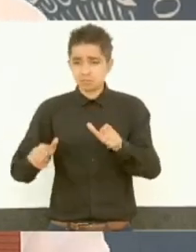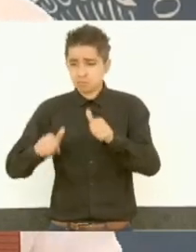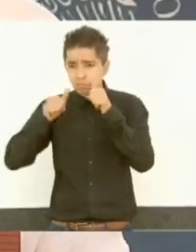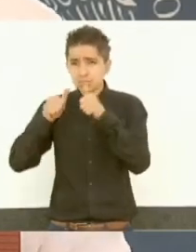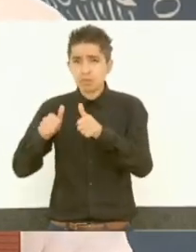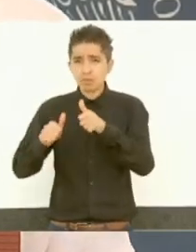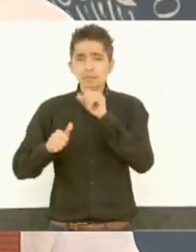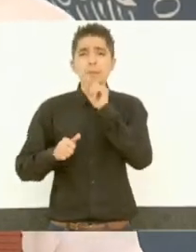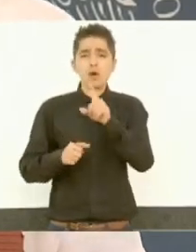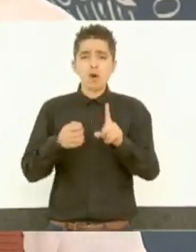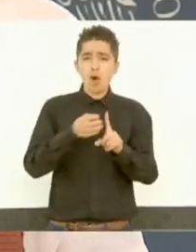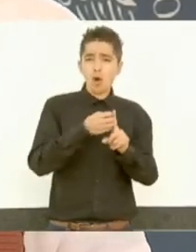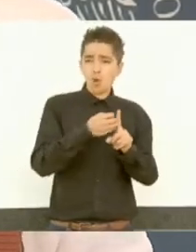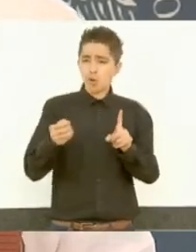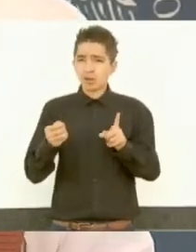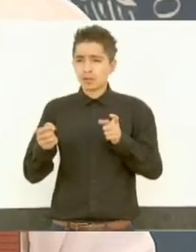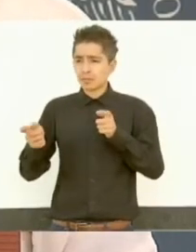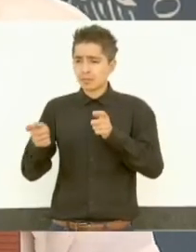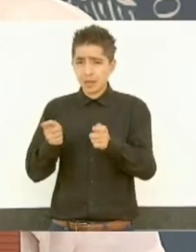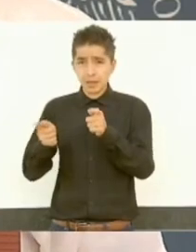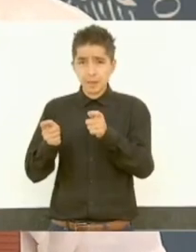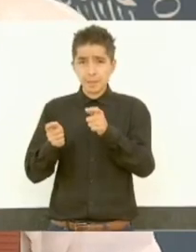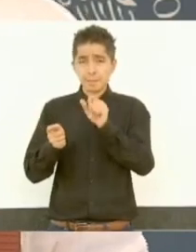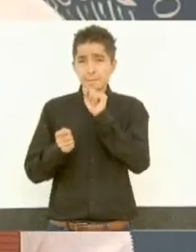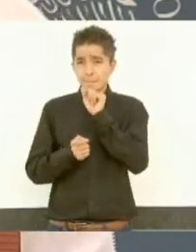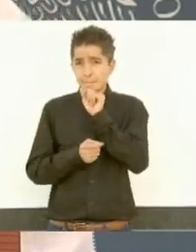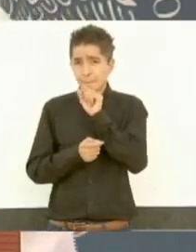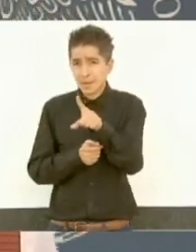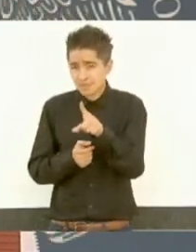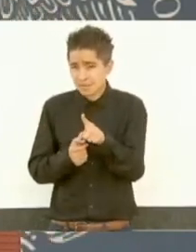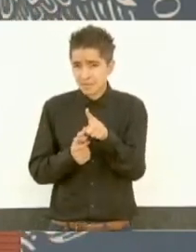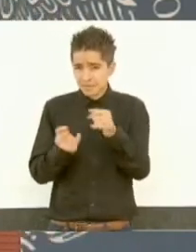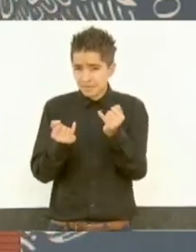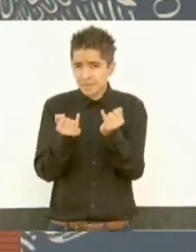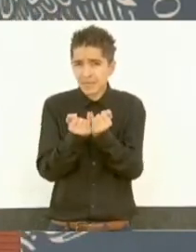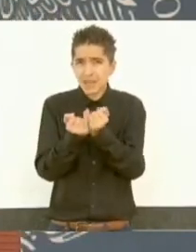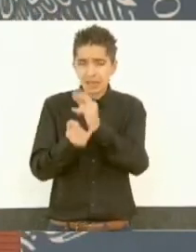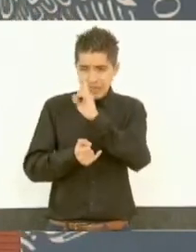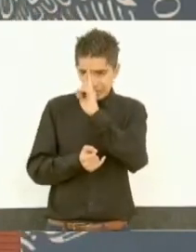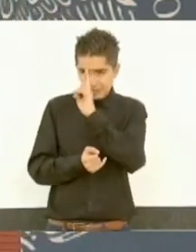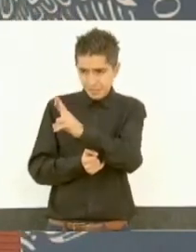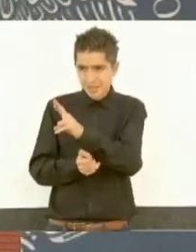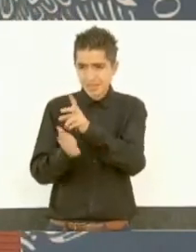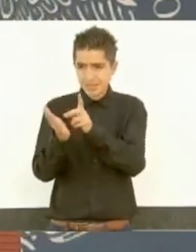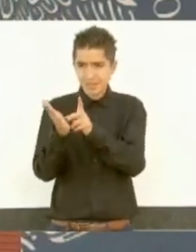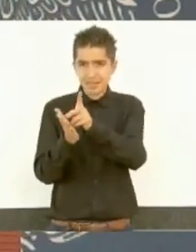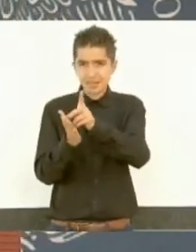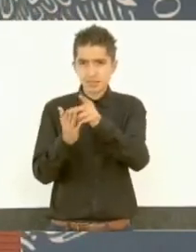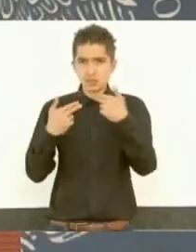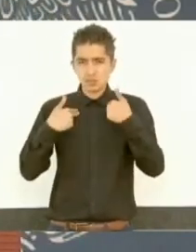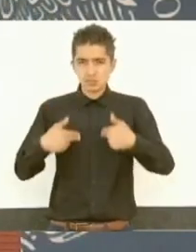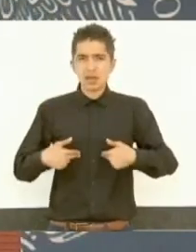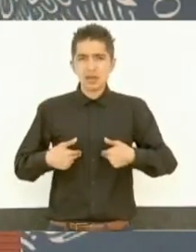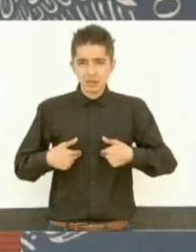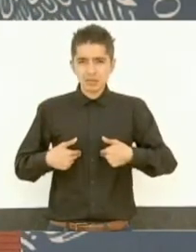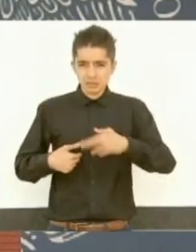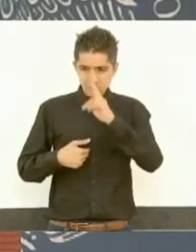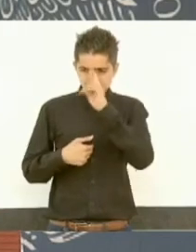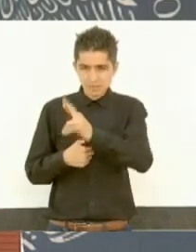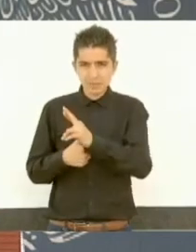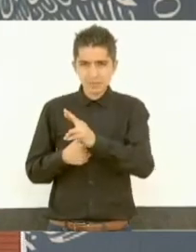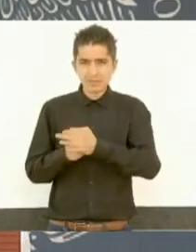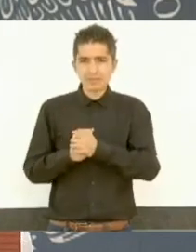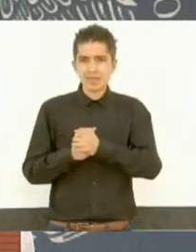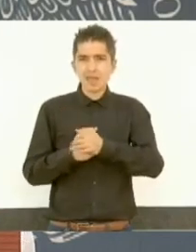orden y al mismo tiempo respeta los derechos humanos, porque